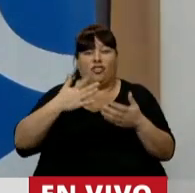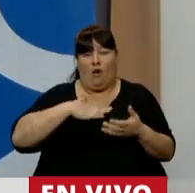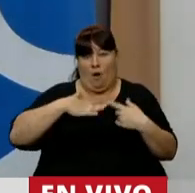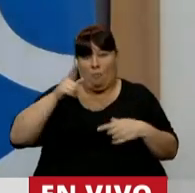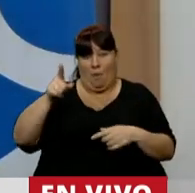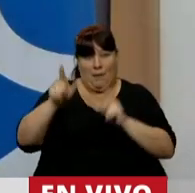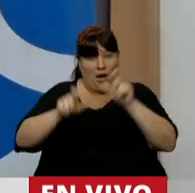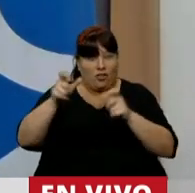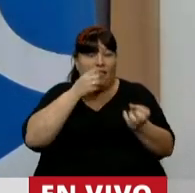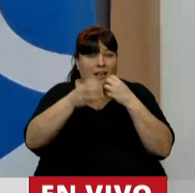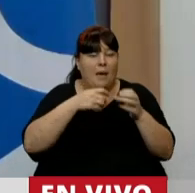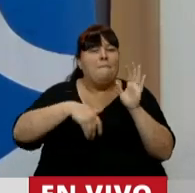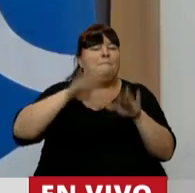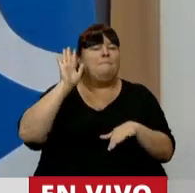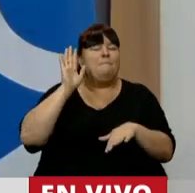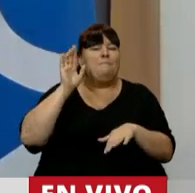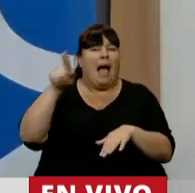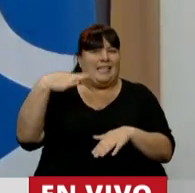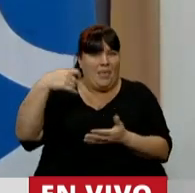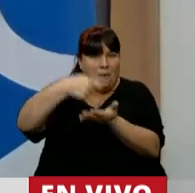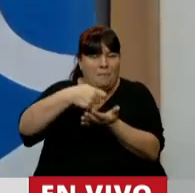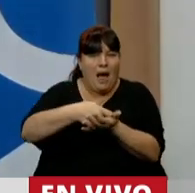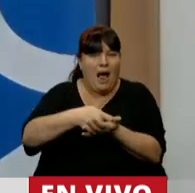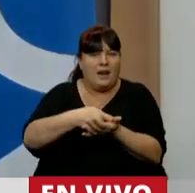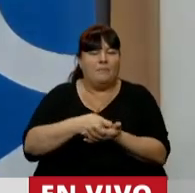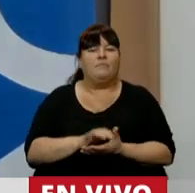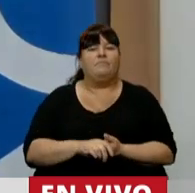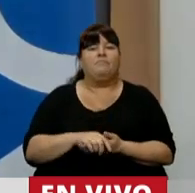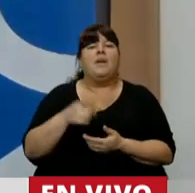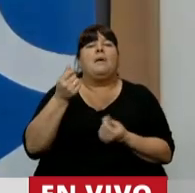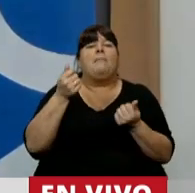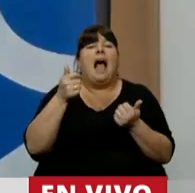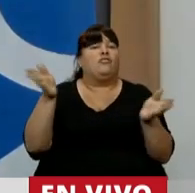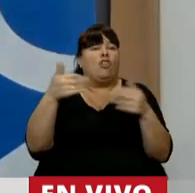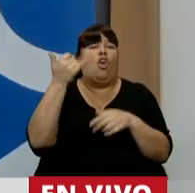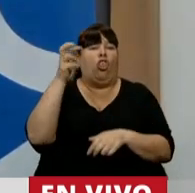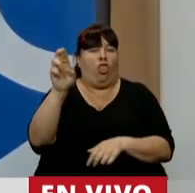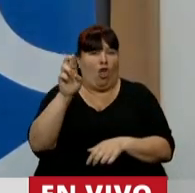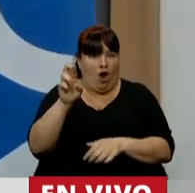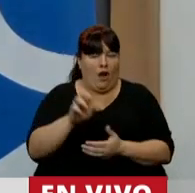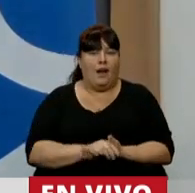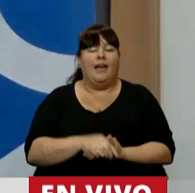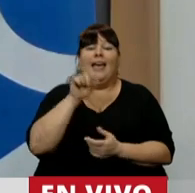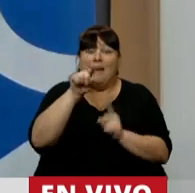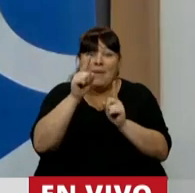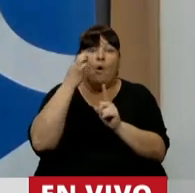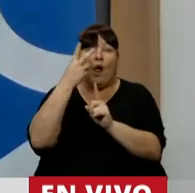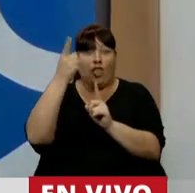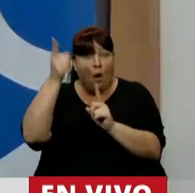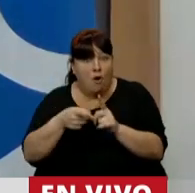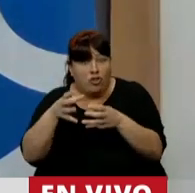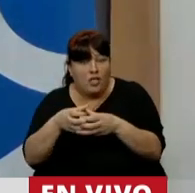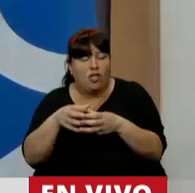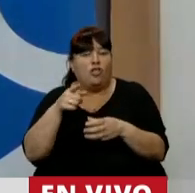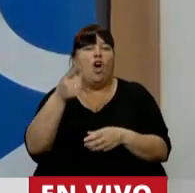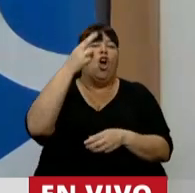los contribuyentes potencialmente alcanzados son activos y bienes dolarizados. Y de ese 42%,